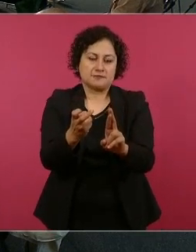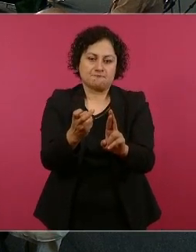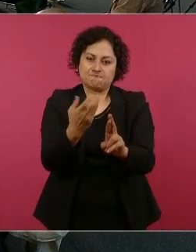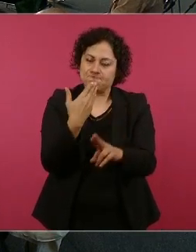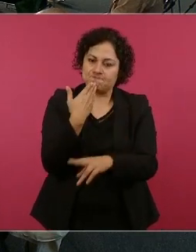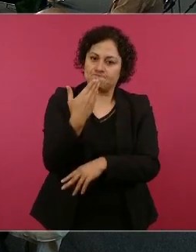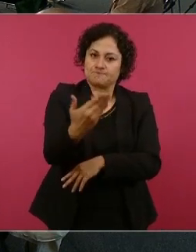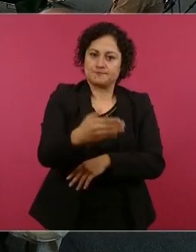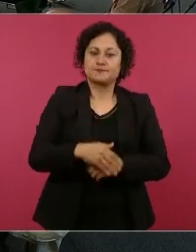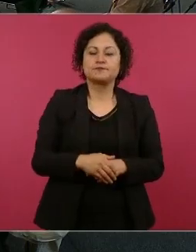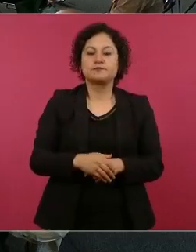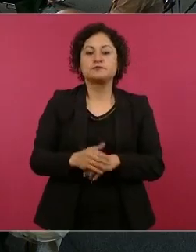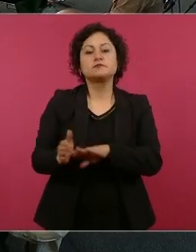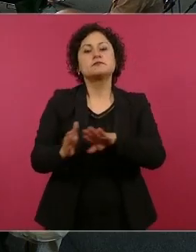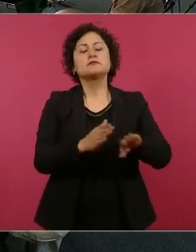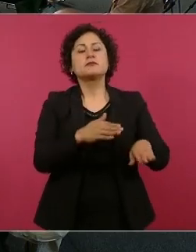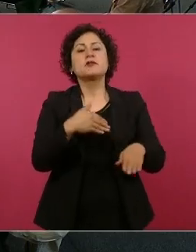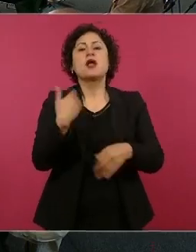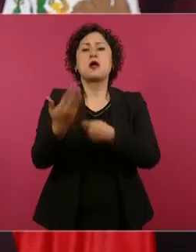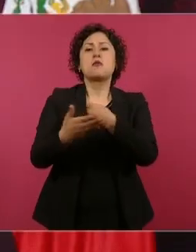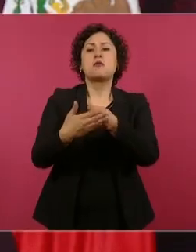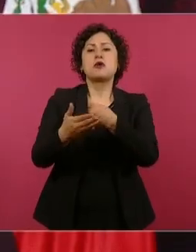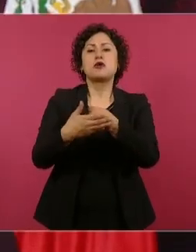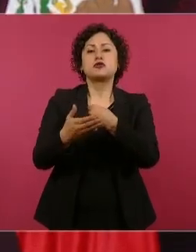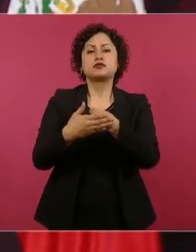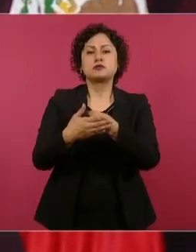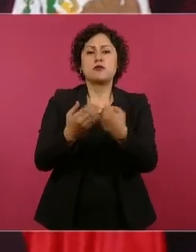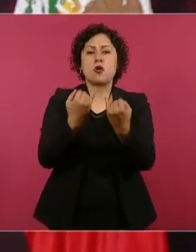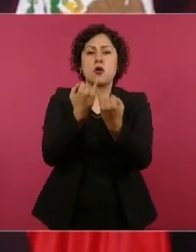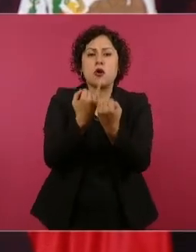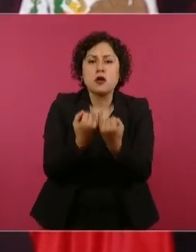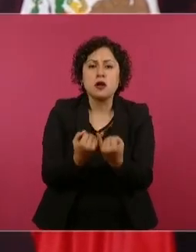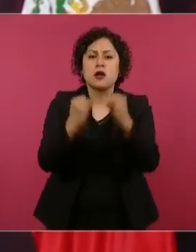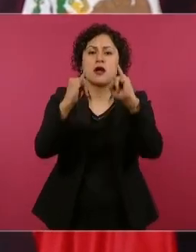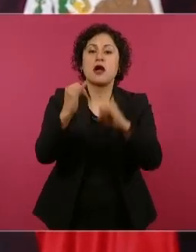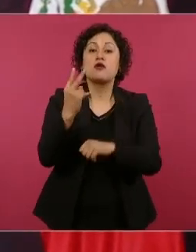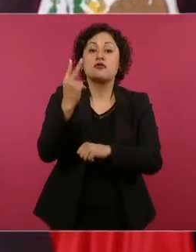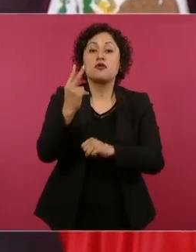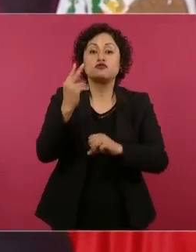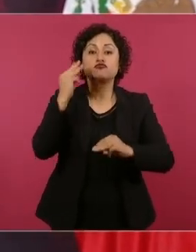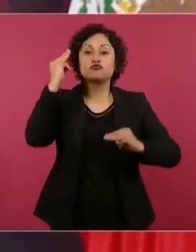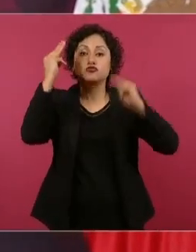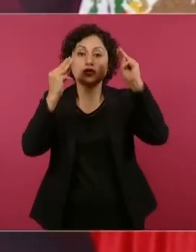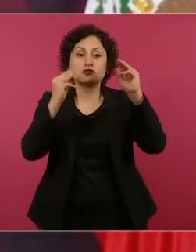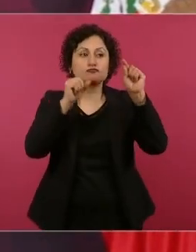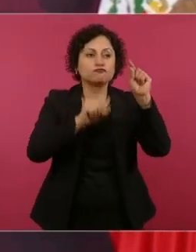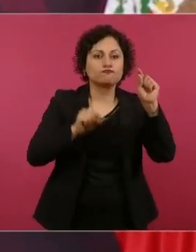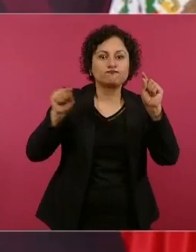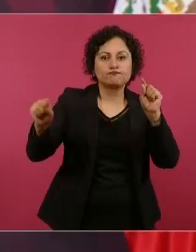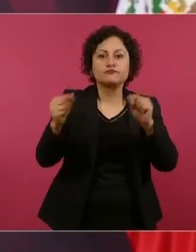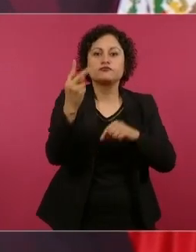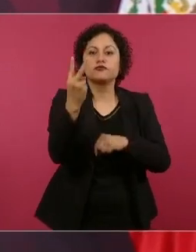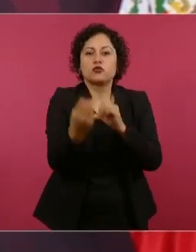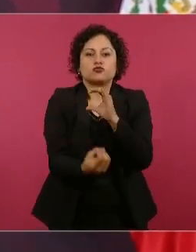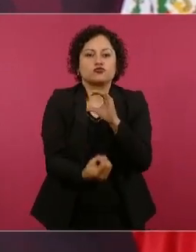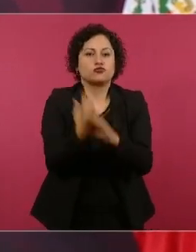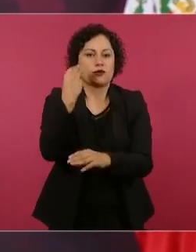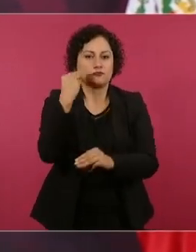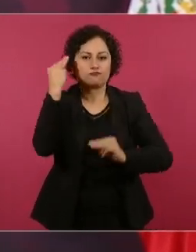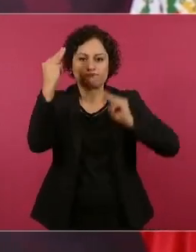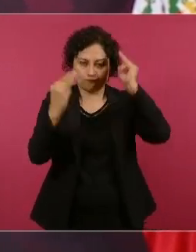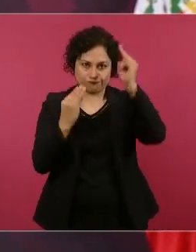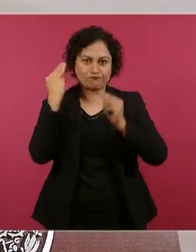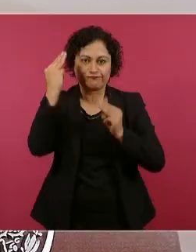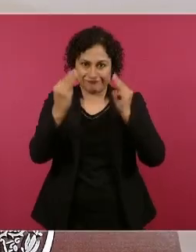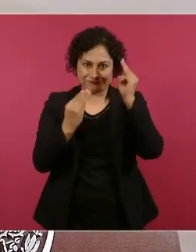dos museos nuevos. También un día van a venir los que nos